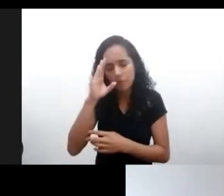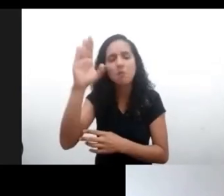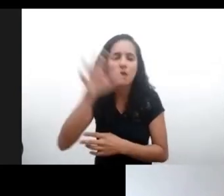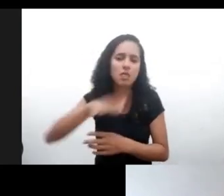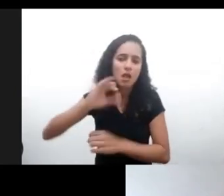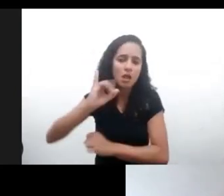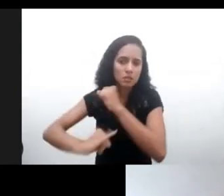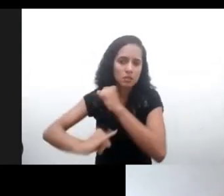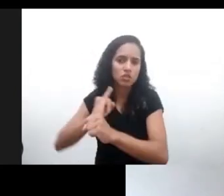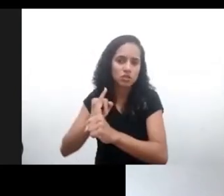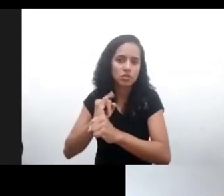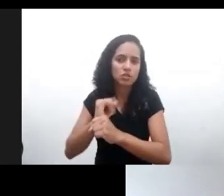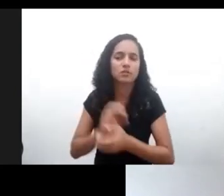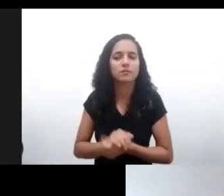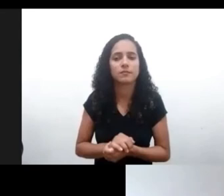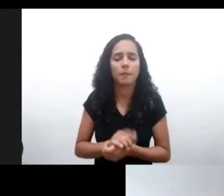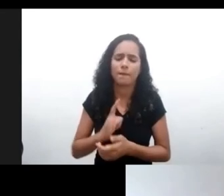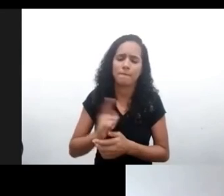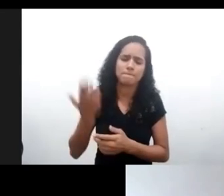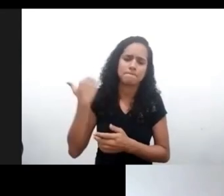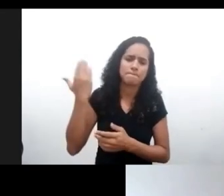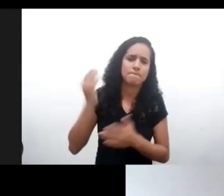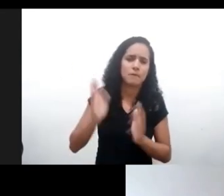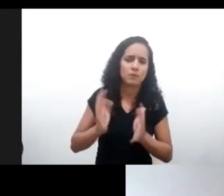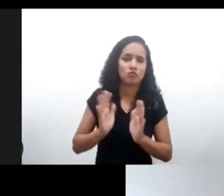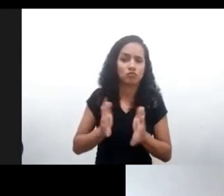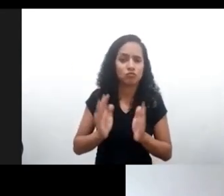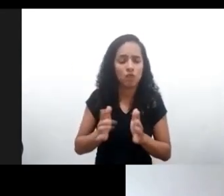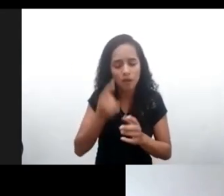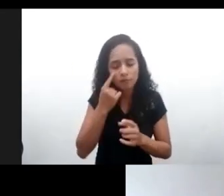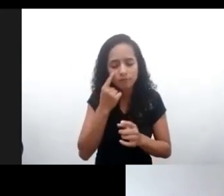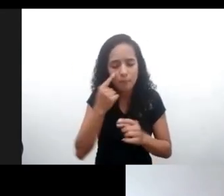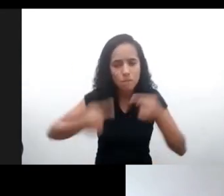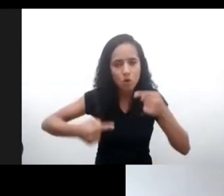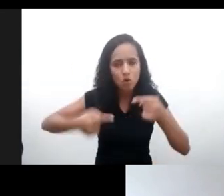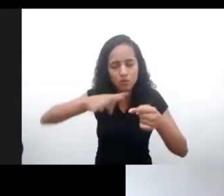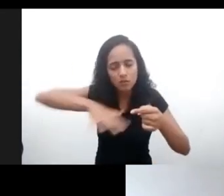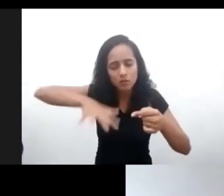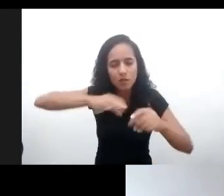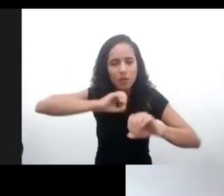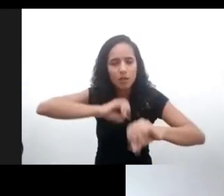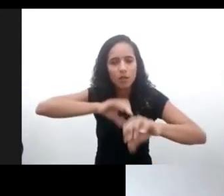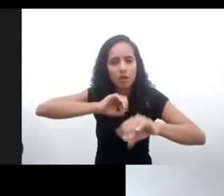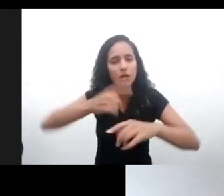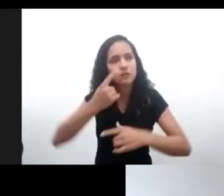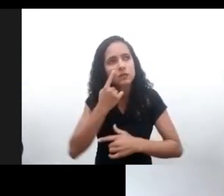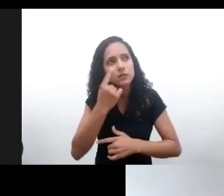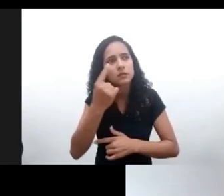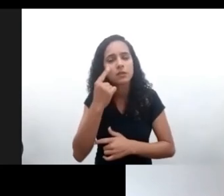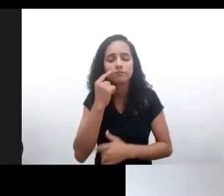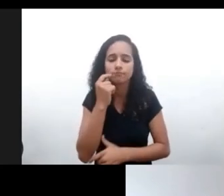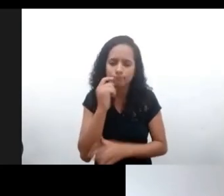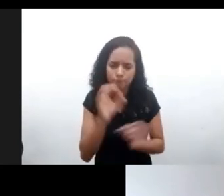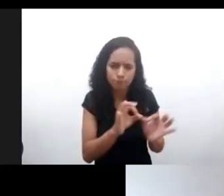y cuando se observan las políticas públicas educativas, uno puede observar que estas tienen una desconexión total,